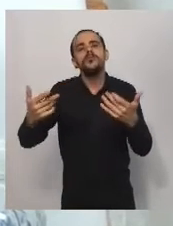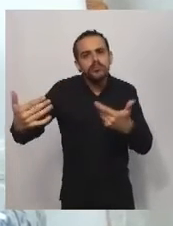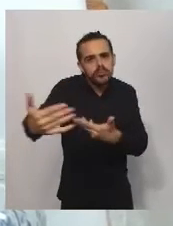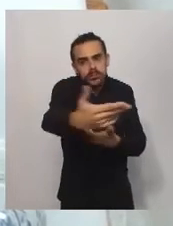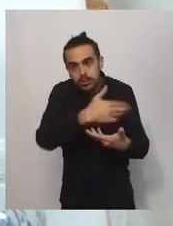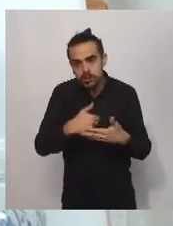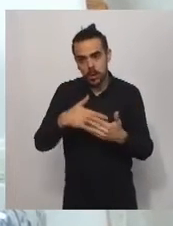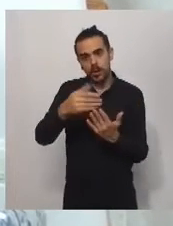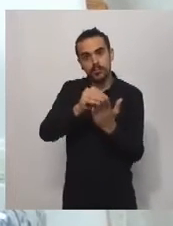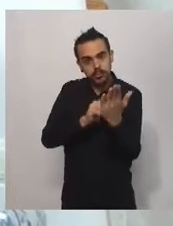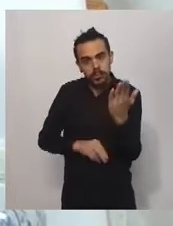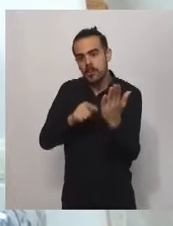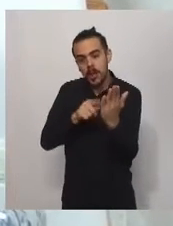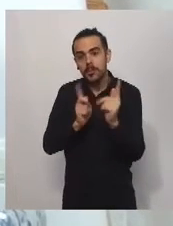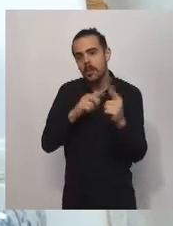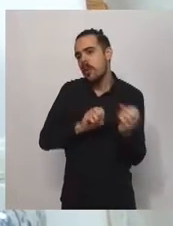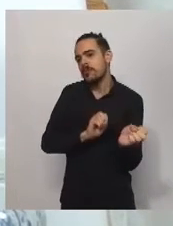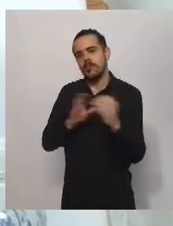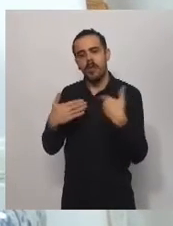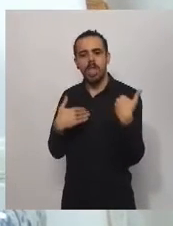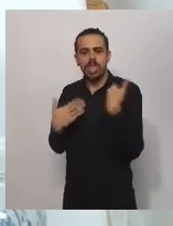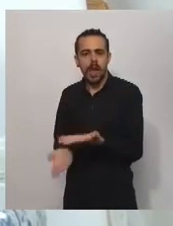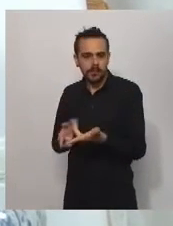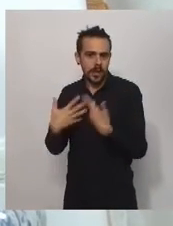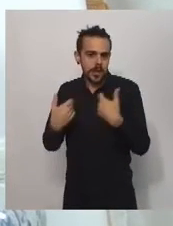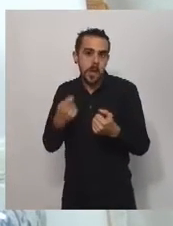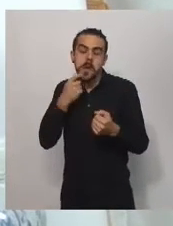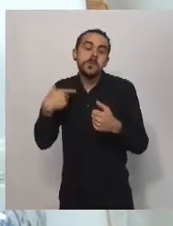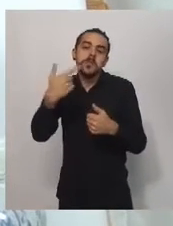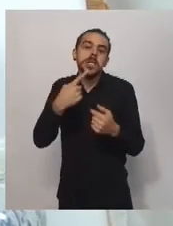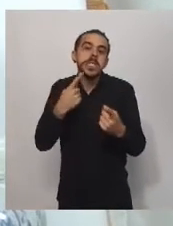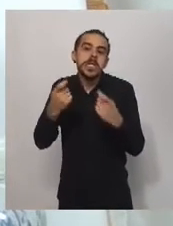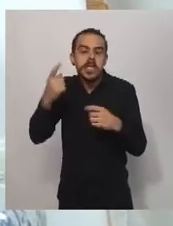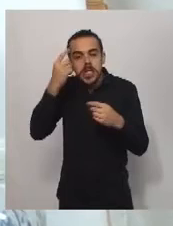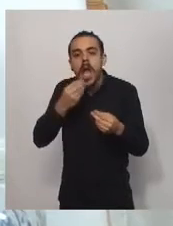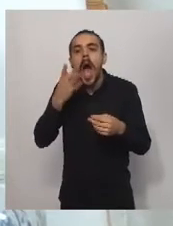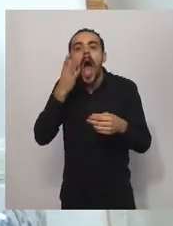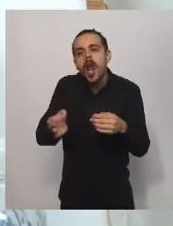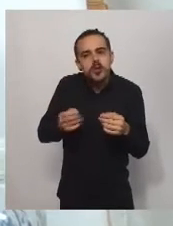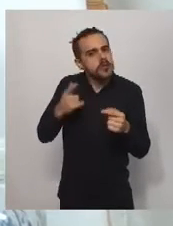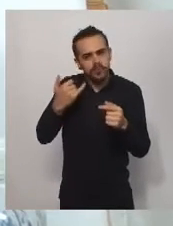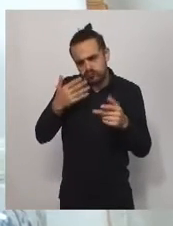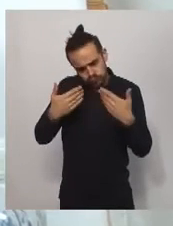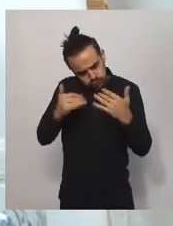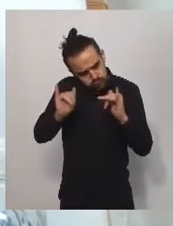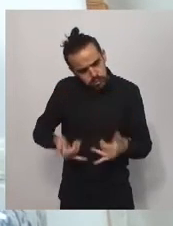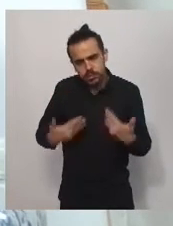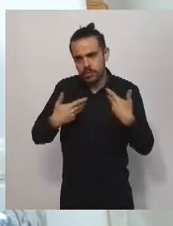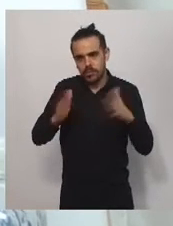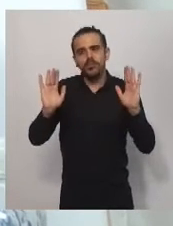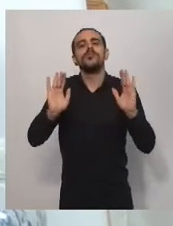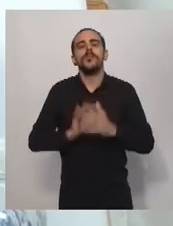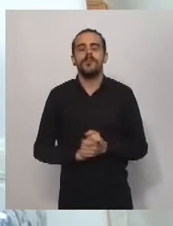necesarios o utilizarlos. En otra línea de acción hemos